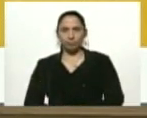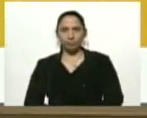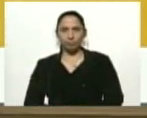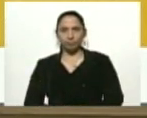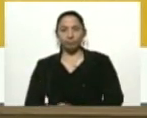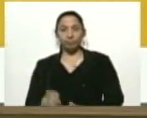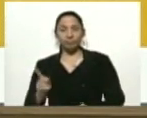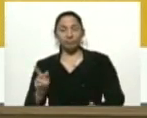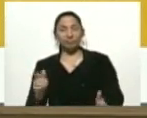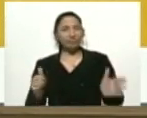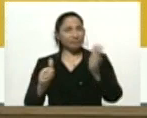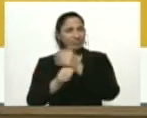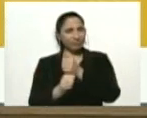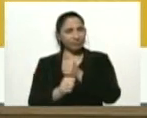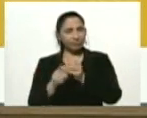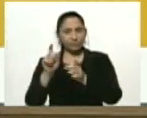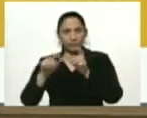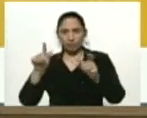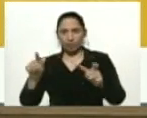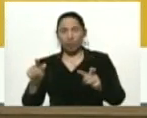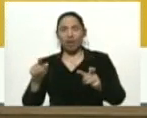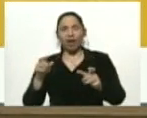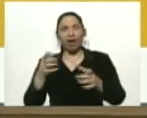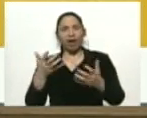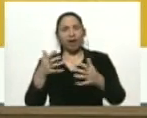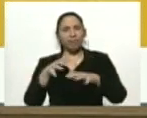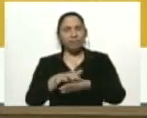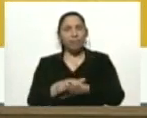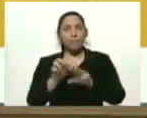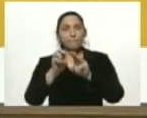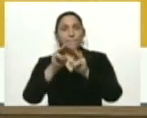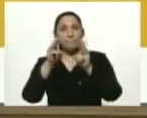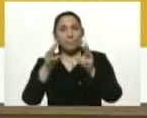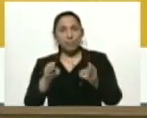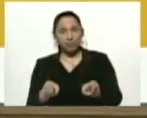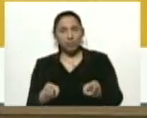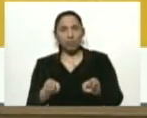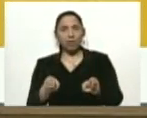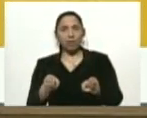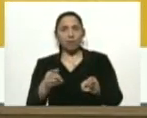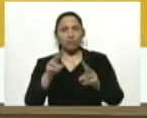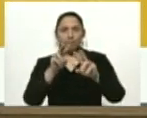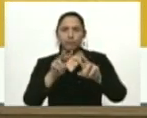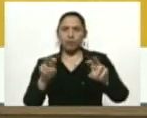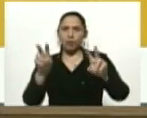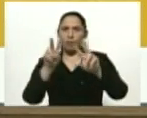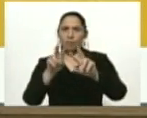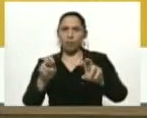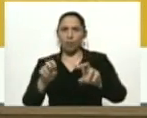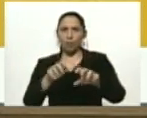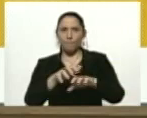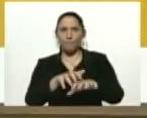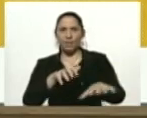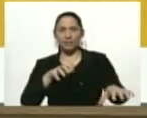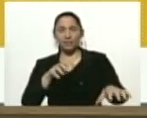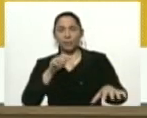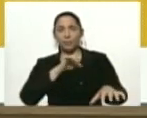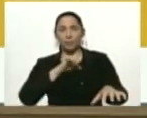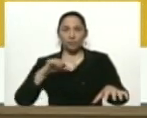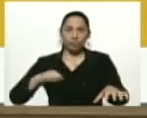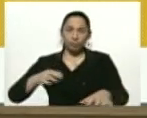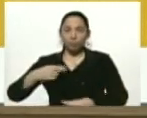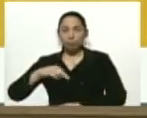estos casos a través de la metodología del despistaje masivo y personalizado. Es decir, estamos